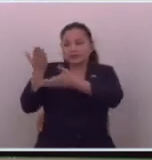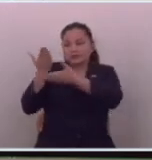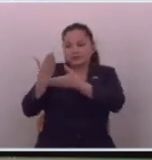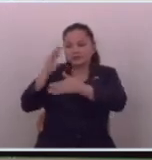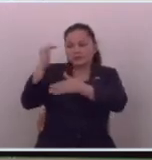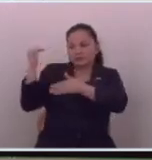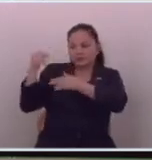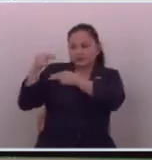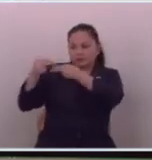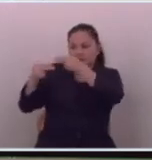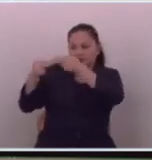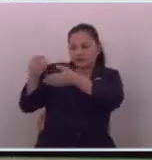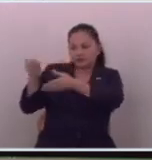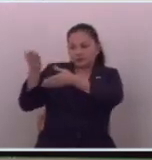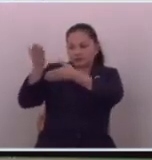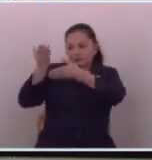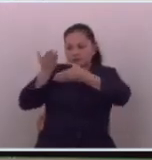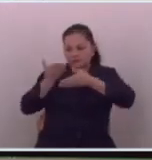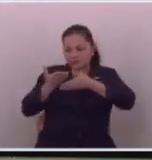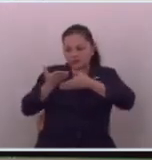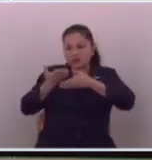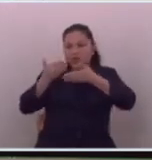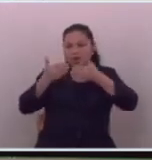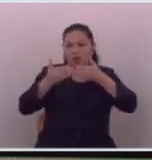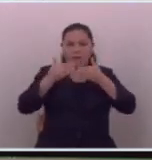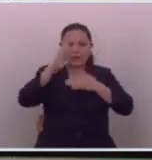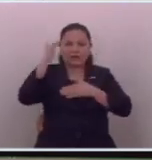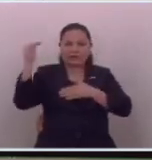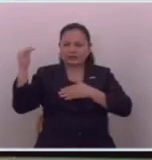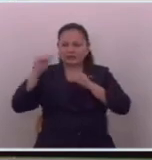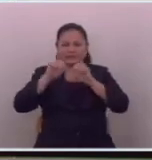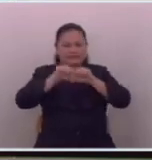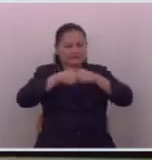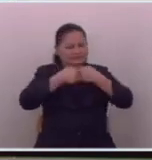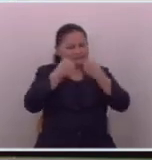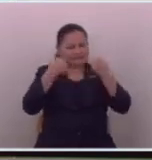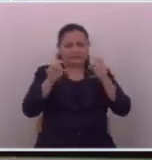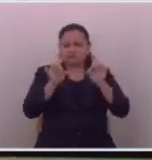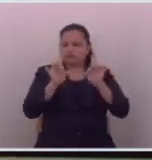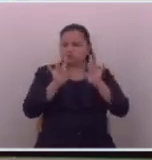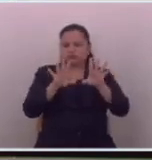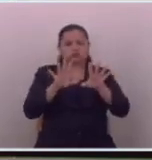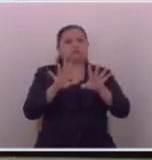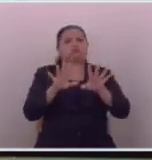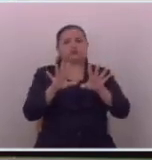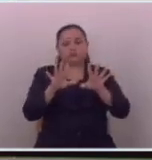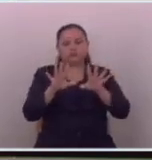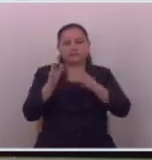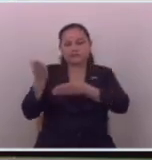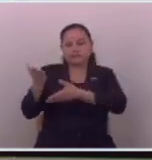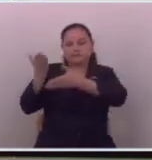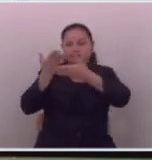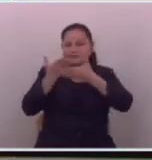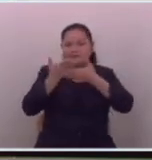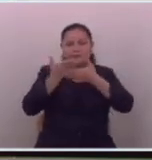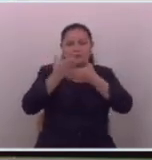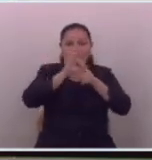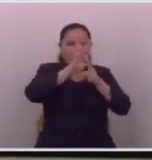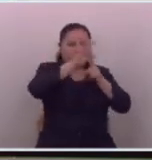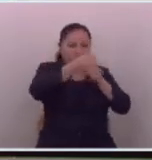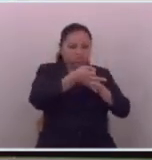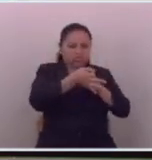a partir del 2019 fue un país completamente destrozado en ruinas